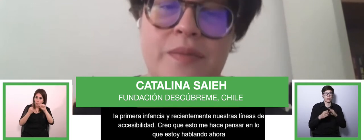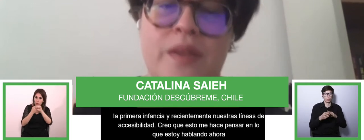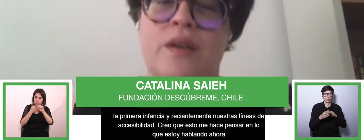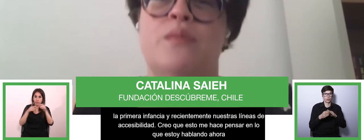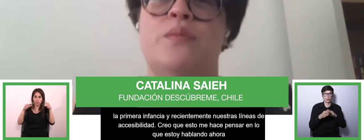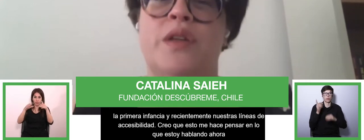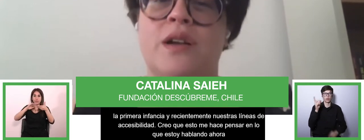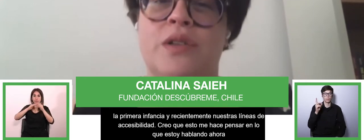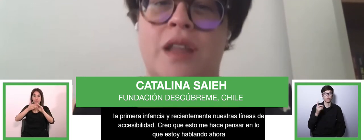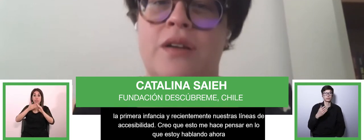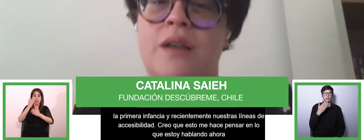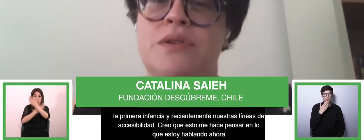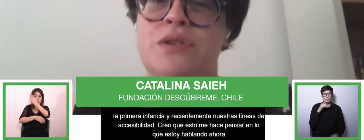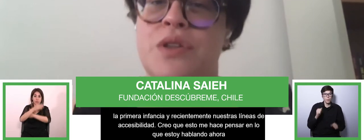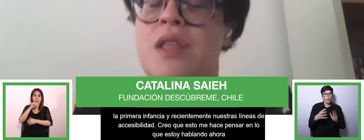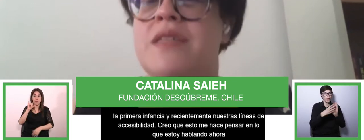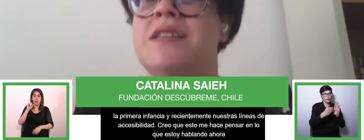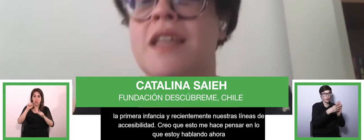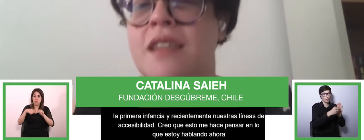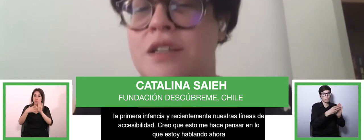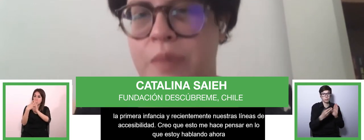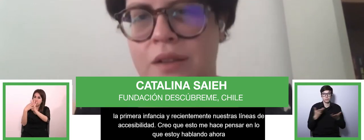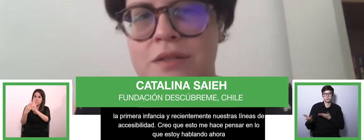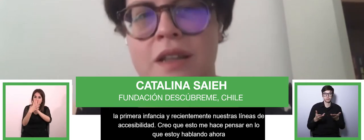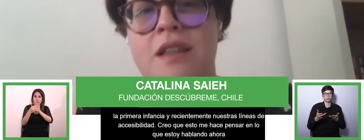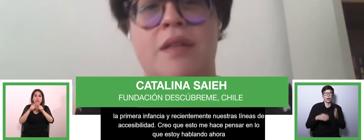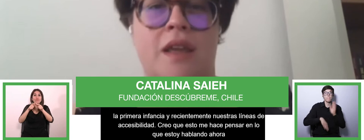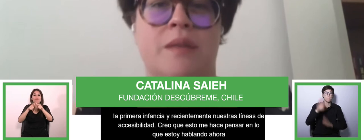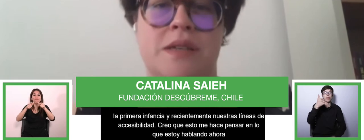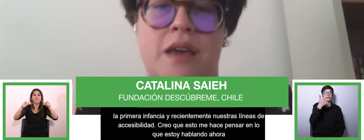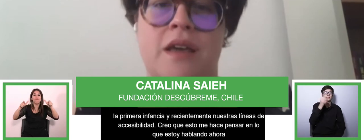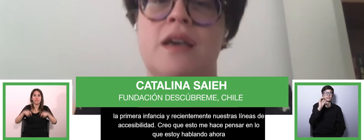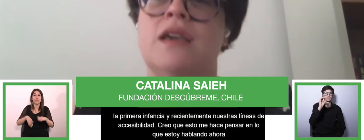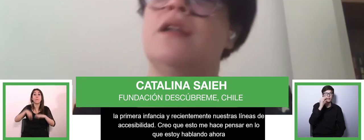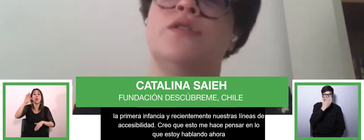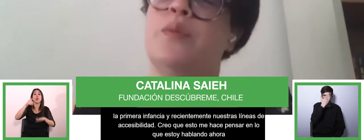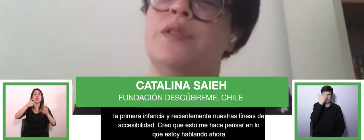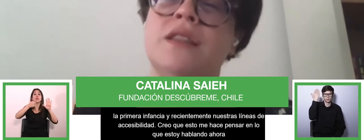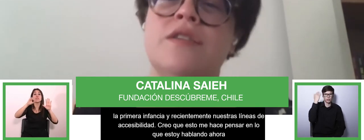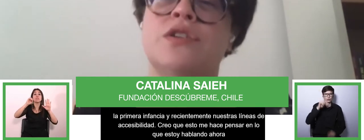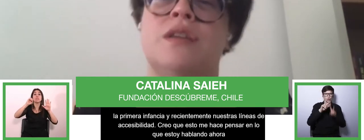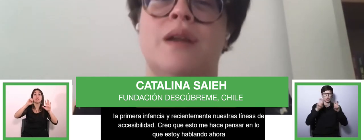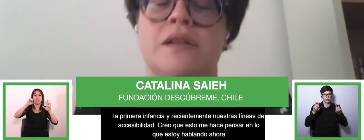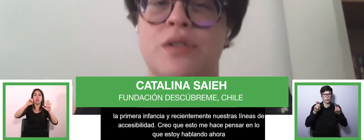Además, podrán contar con la exposición de más de 60 expertos en temas de discapacidad, quienes nos respondrán de diversos temas